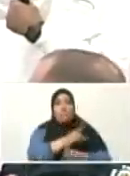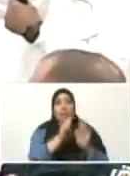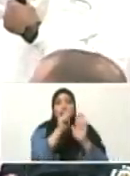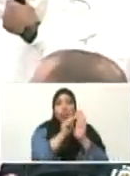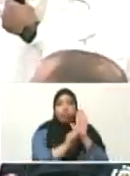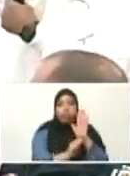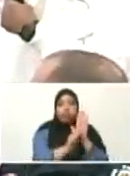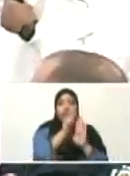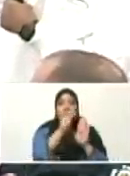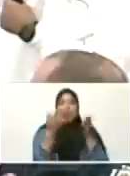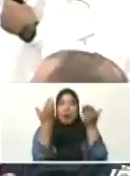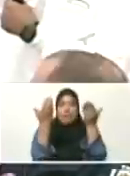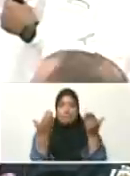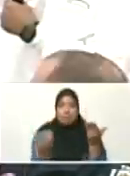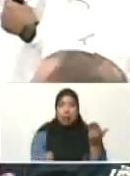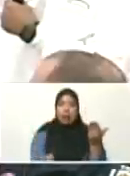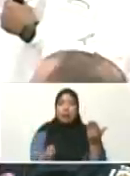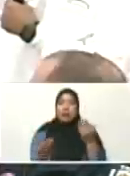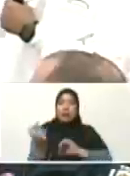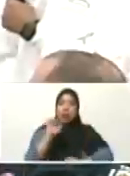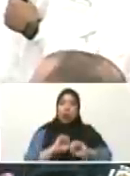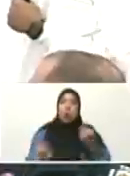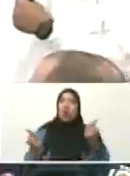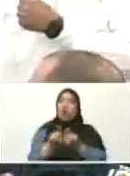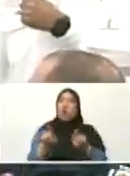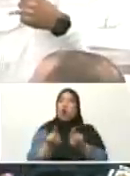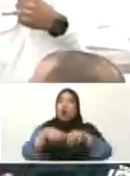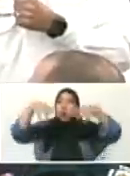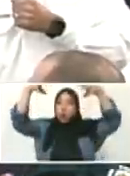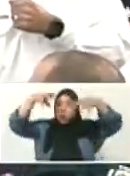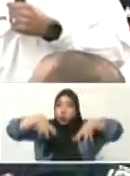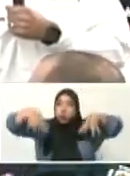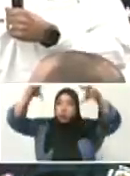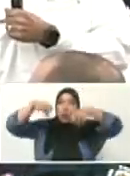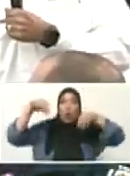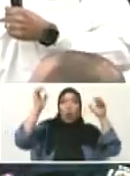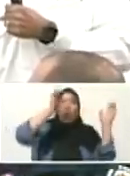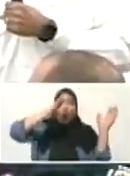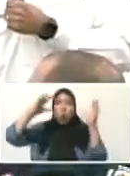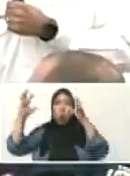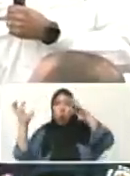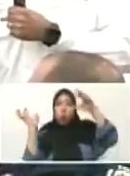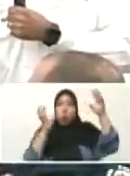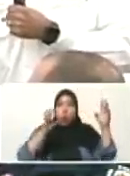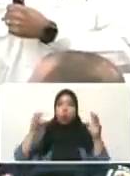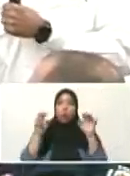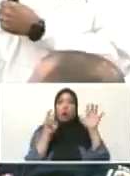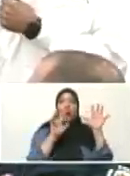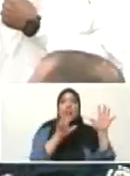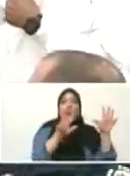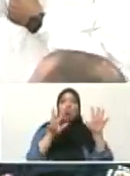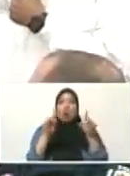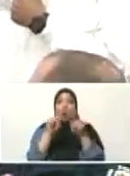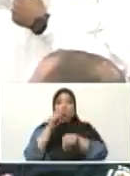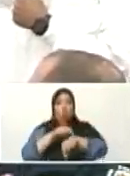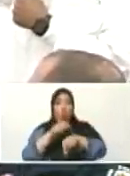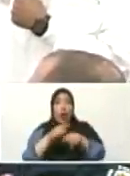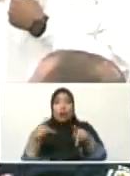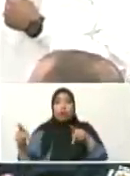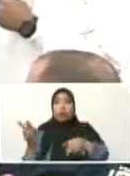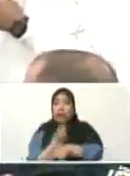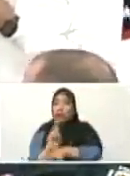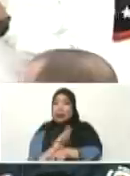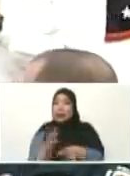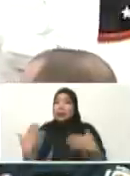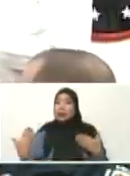ciclón tropical, presenta igualmente ráfagas de 85 kilómetros por hora. Y lo más peligroso también es la